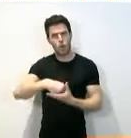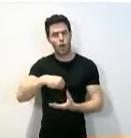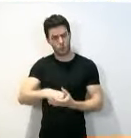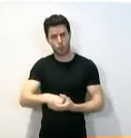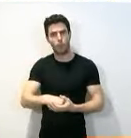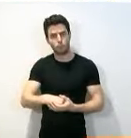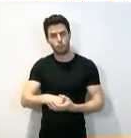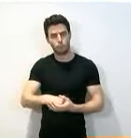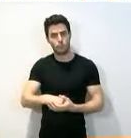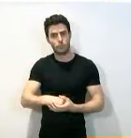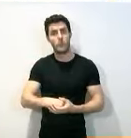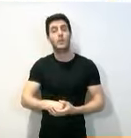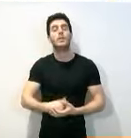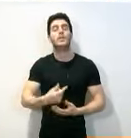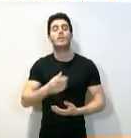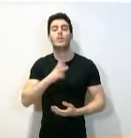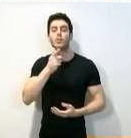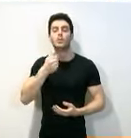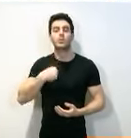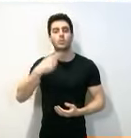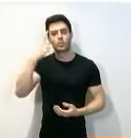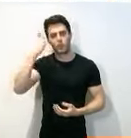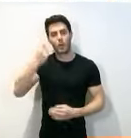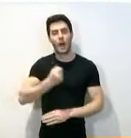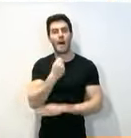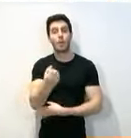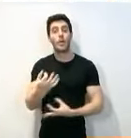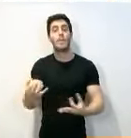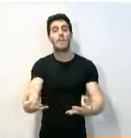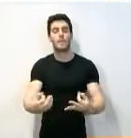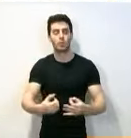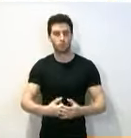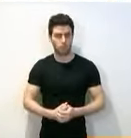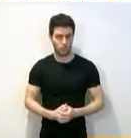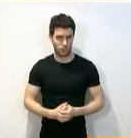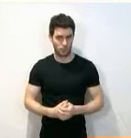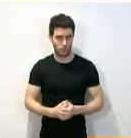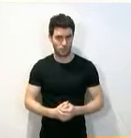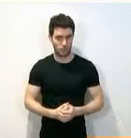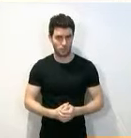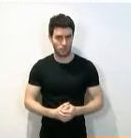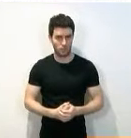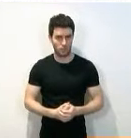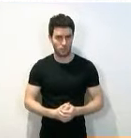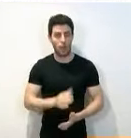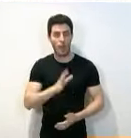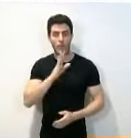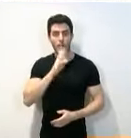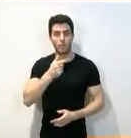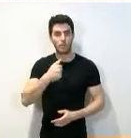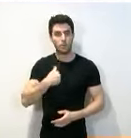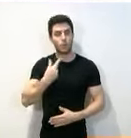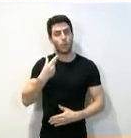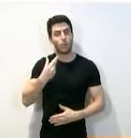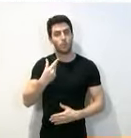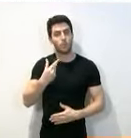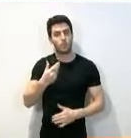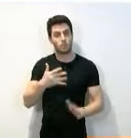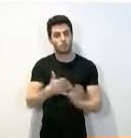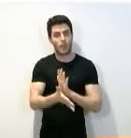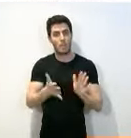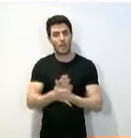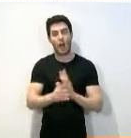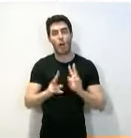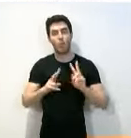tierra, pues yo creo que eso es lo que tenemos que impulsar. Y, por eso, he hecho esta introducción, porque creo